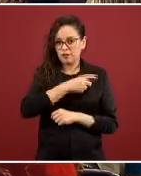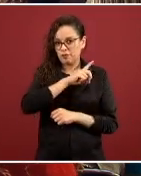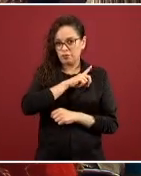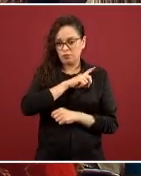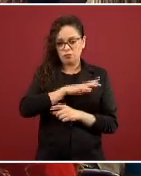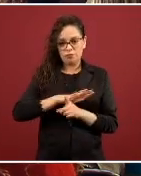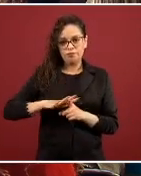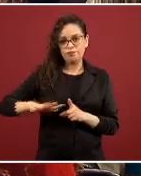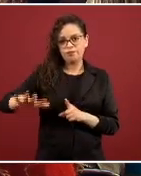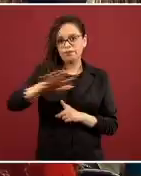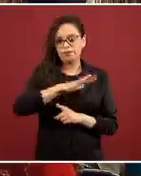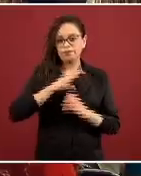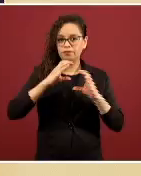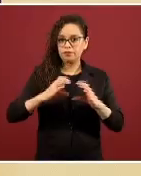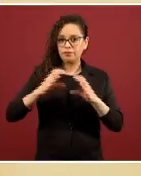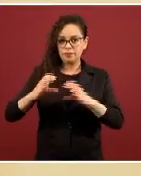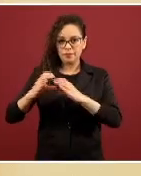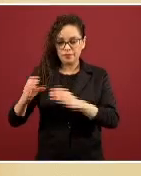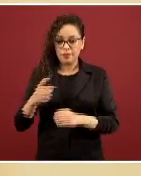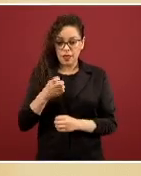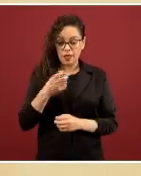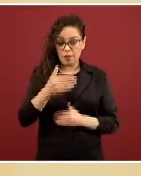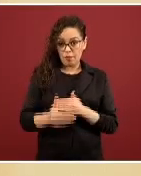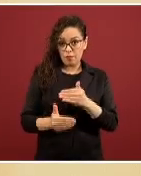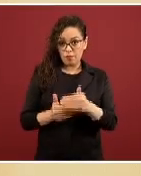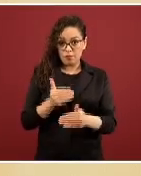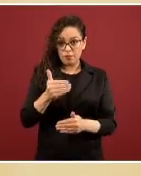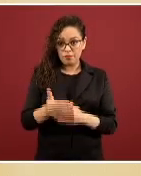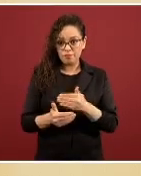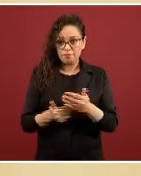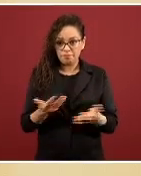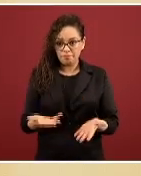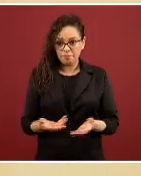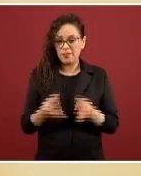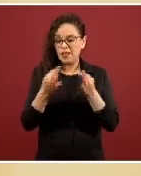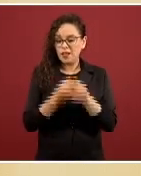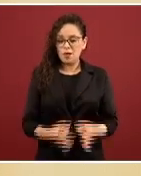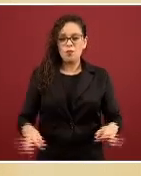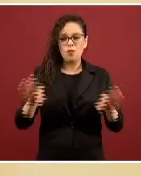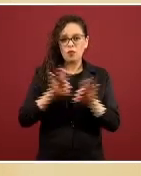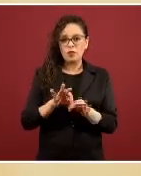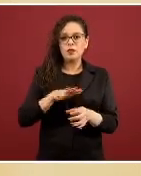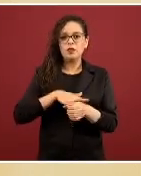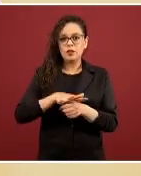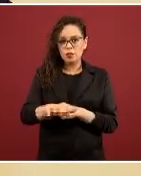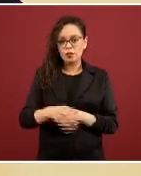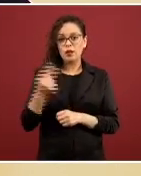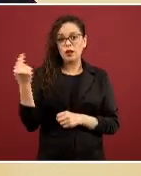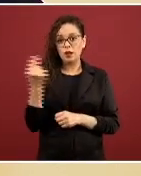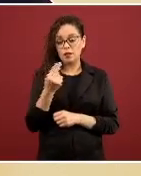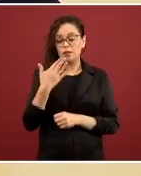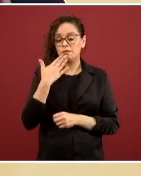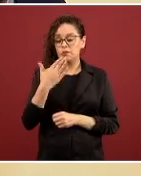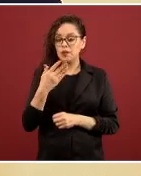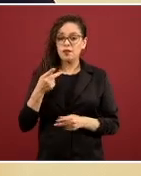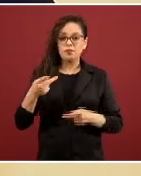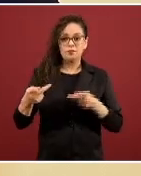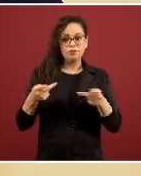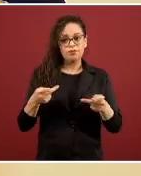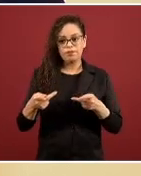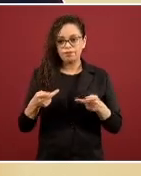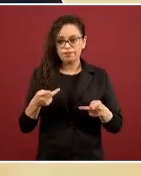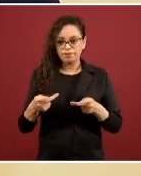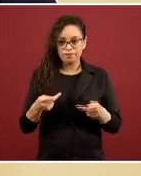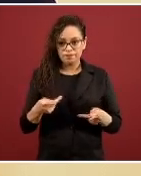es un proceso polietápico. El punto importante es que hay que estar preparados. No estamos en las fases